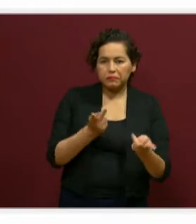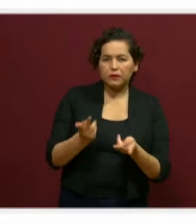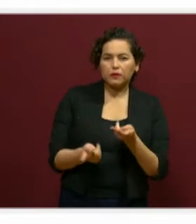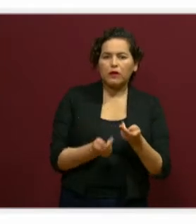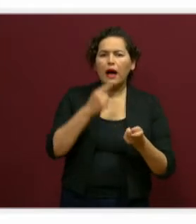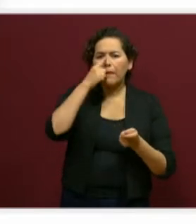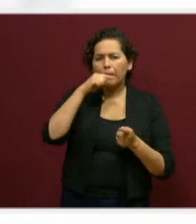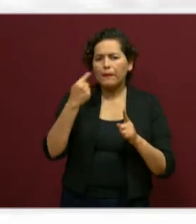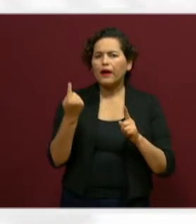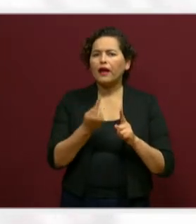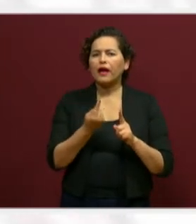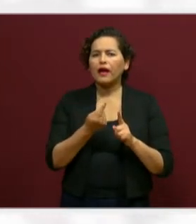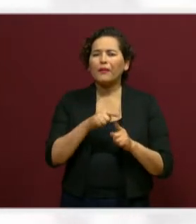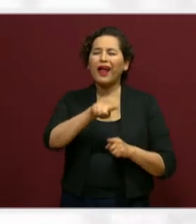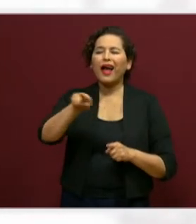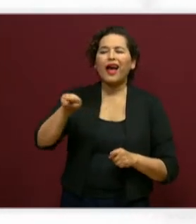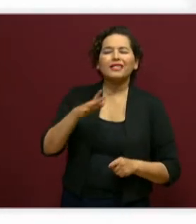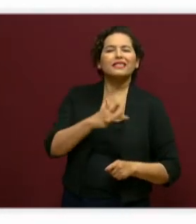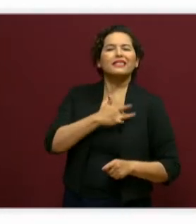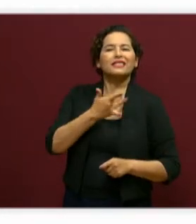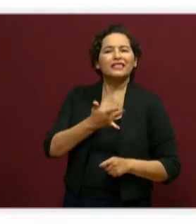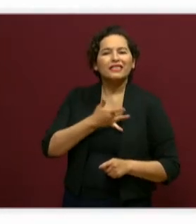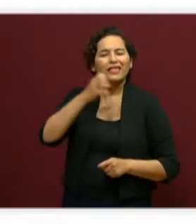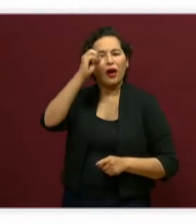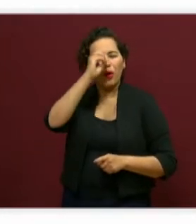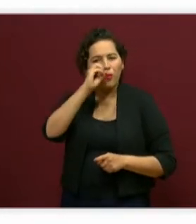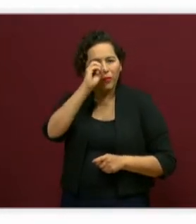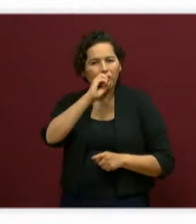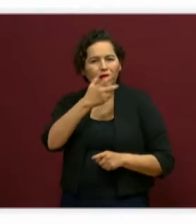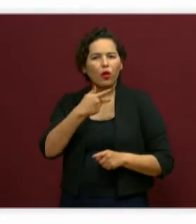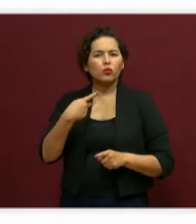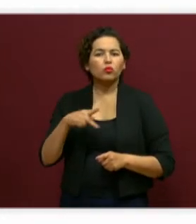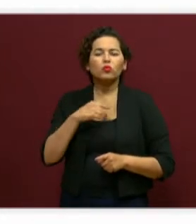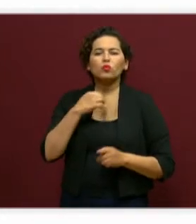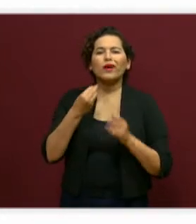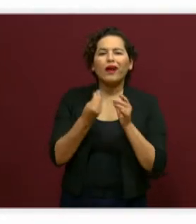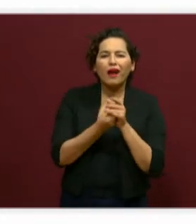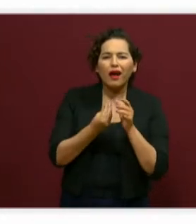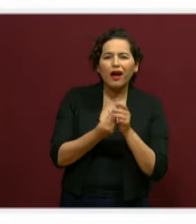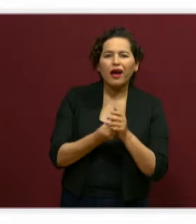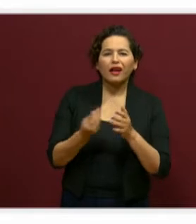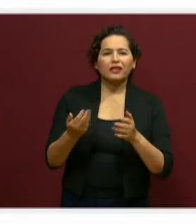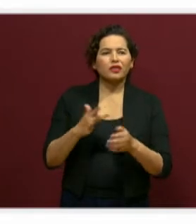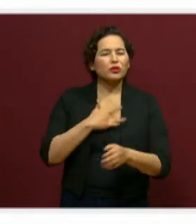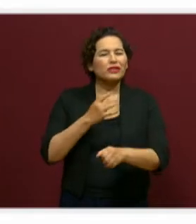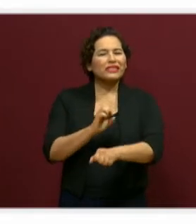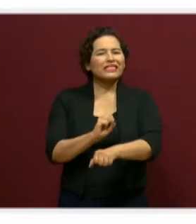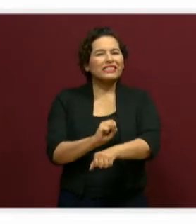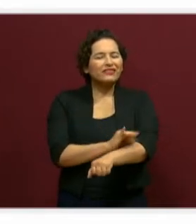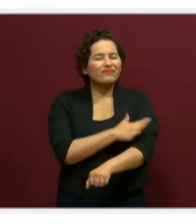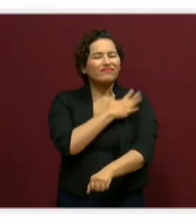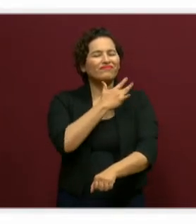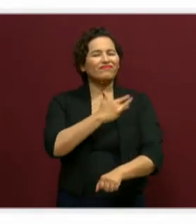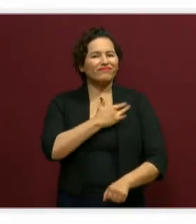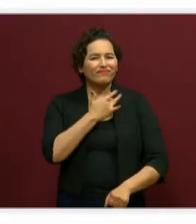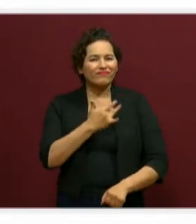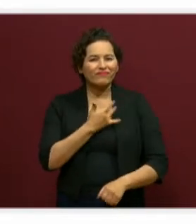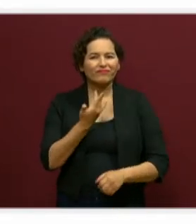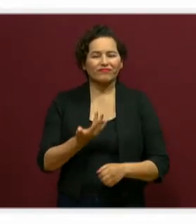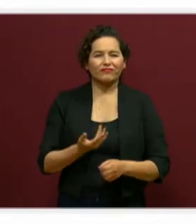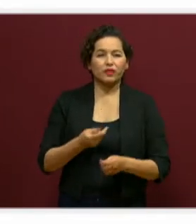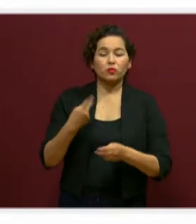de recuperar la percepción en cuanto a su desempeño escolar, su estado emocional, los recursos